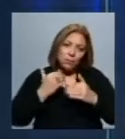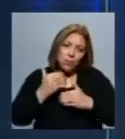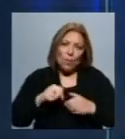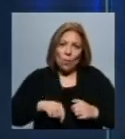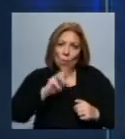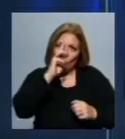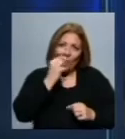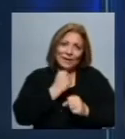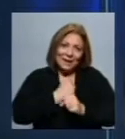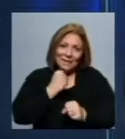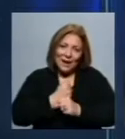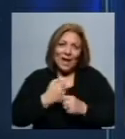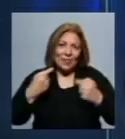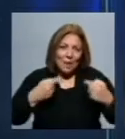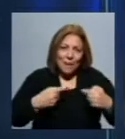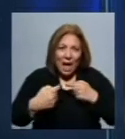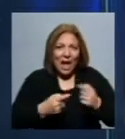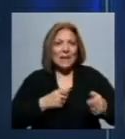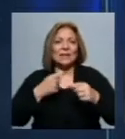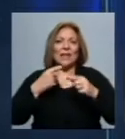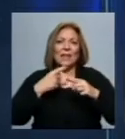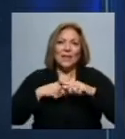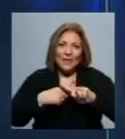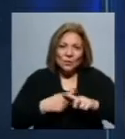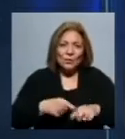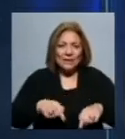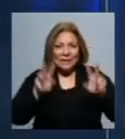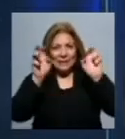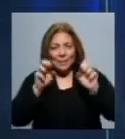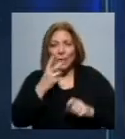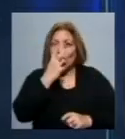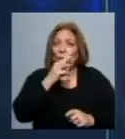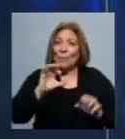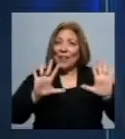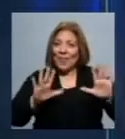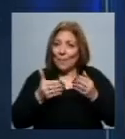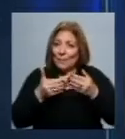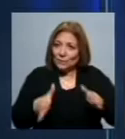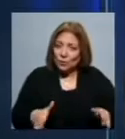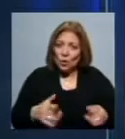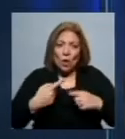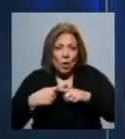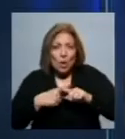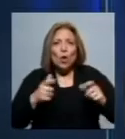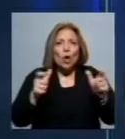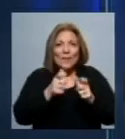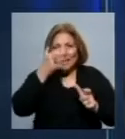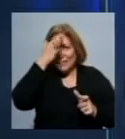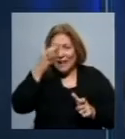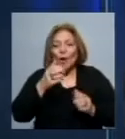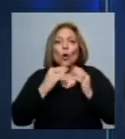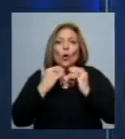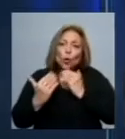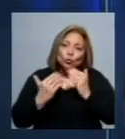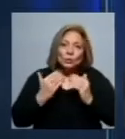iniciado de debate y de discusión en particular respecto a esta ley a partir del año 2010. Que se creó un comité técnico consultivo. El